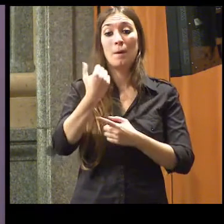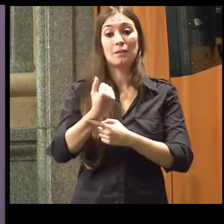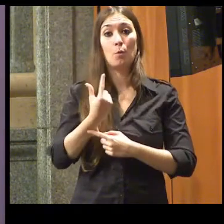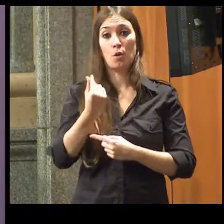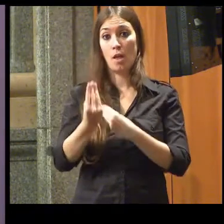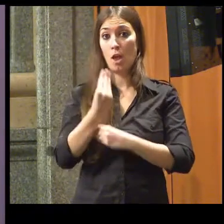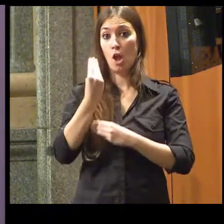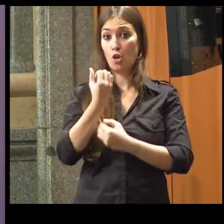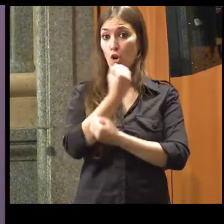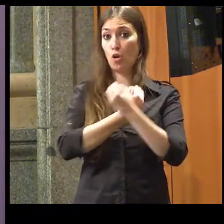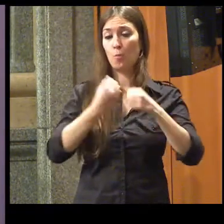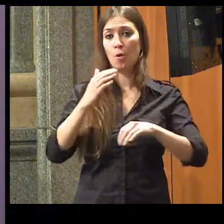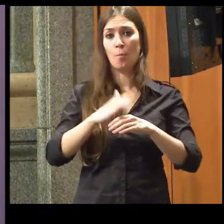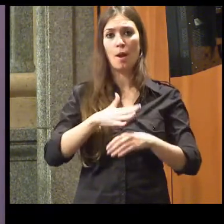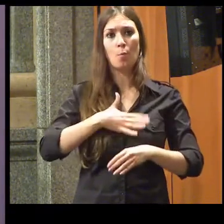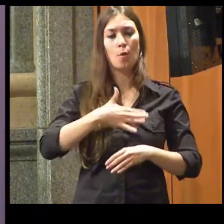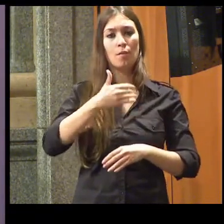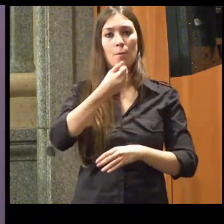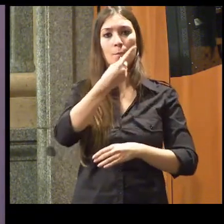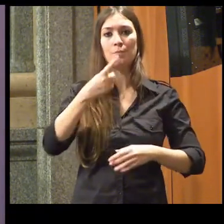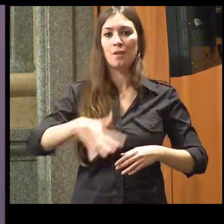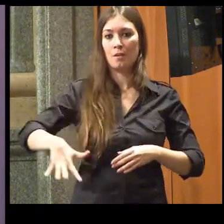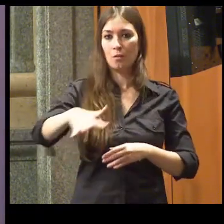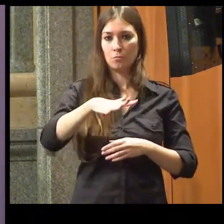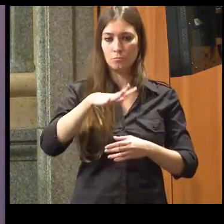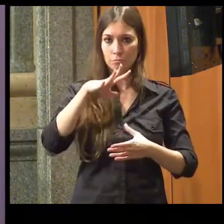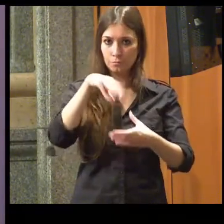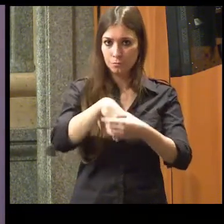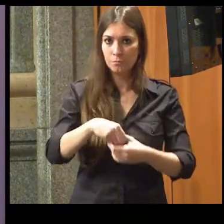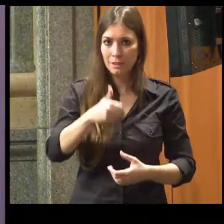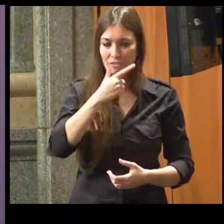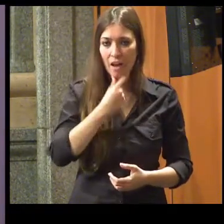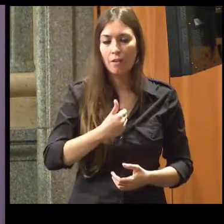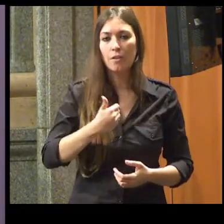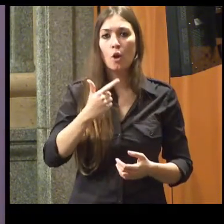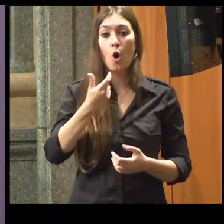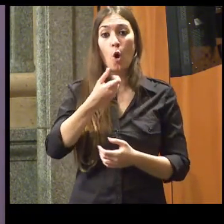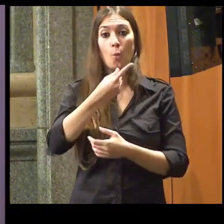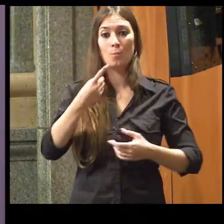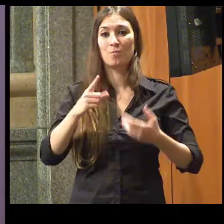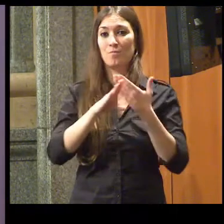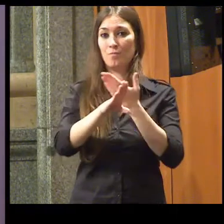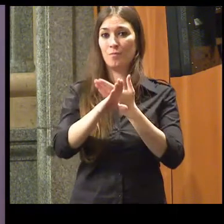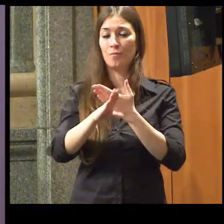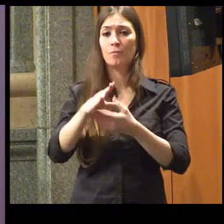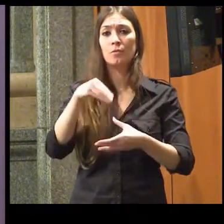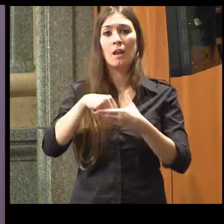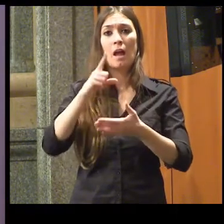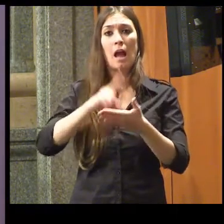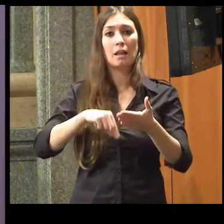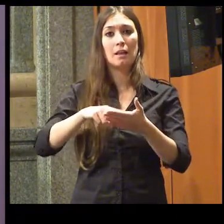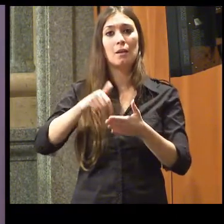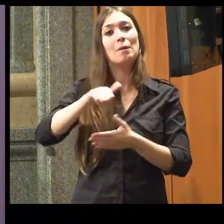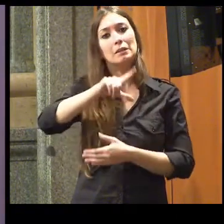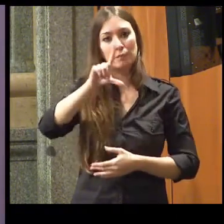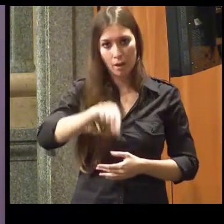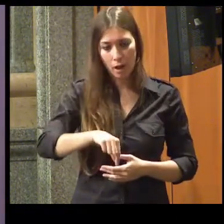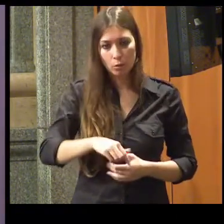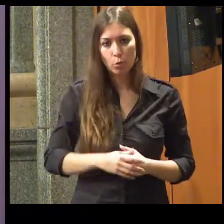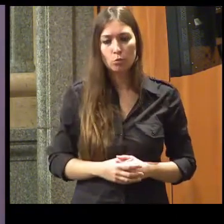económicos para acceder a viviendas en la comunidad, que se facilite el acceso a vivienda comunitaria con alquileres más baratos.